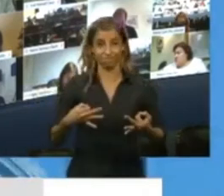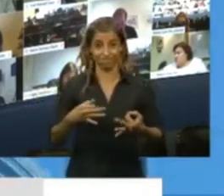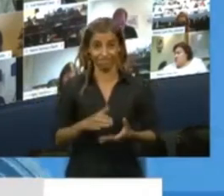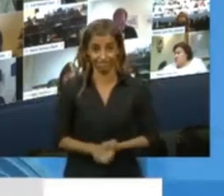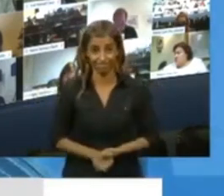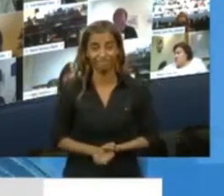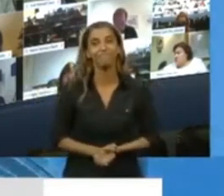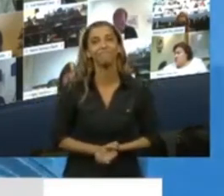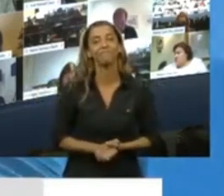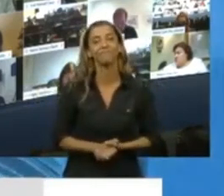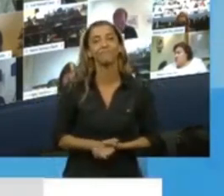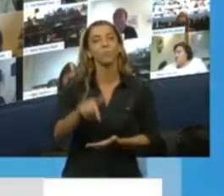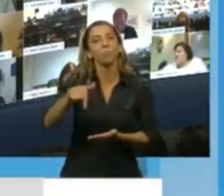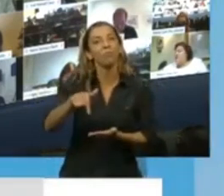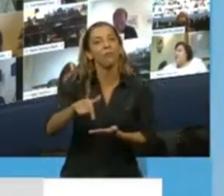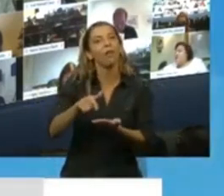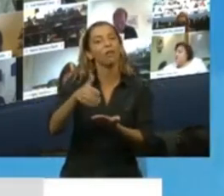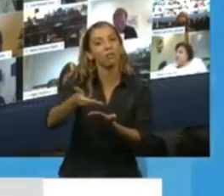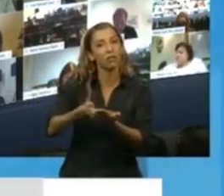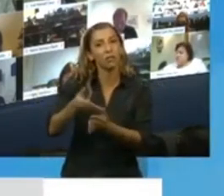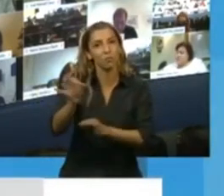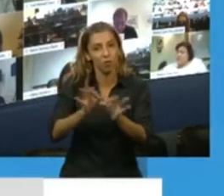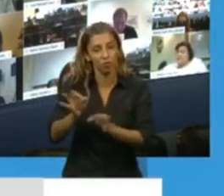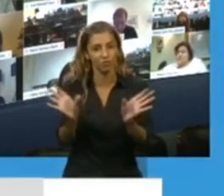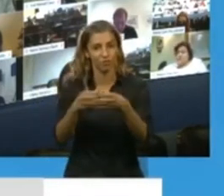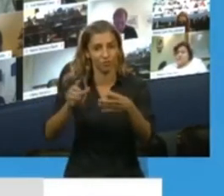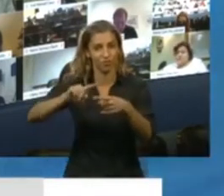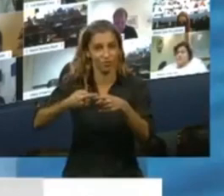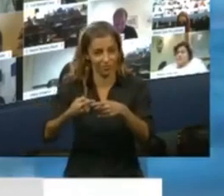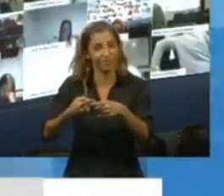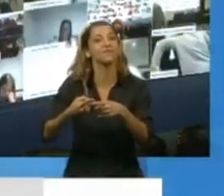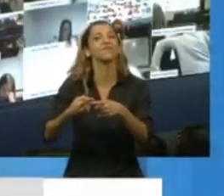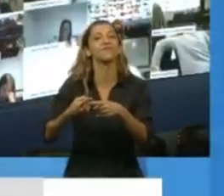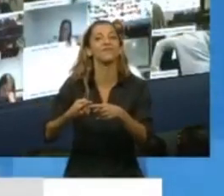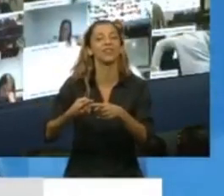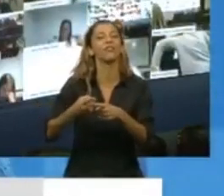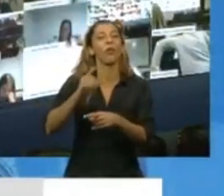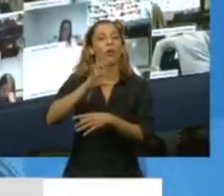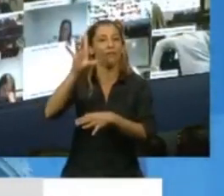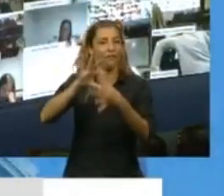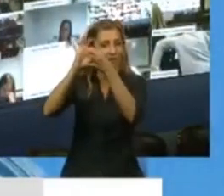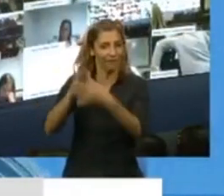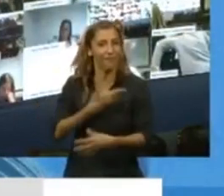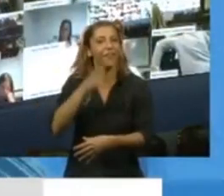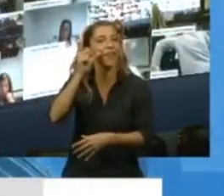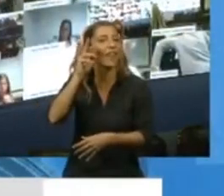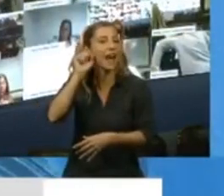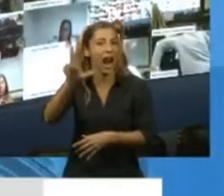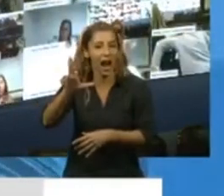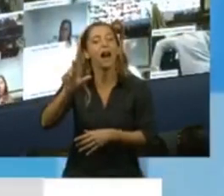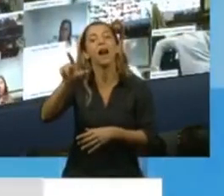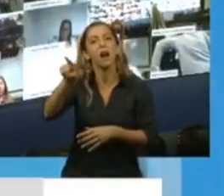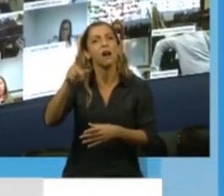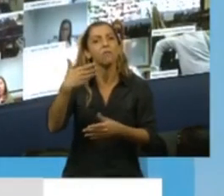ha presentado el Presidente del Interbloque Federal, Eduardo Balibuca, es también un proyecto que a pesar del